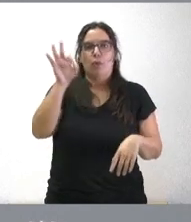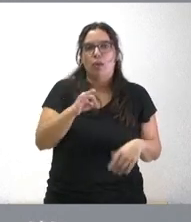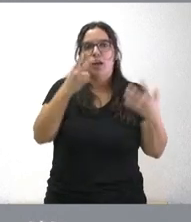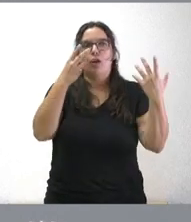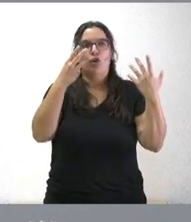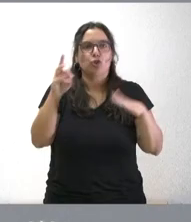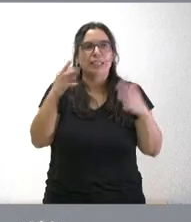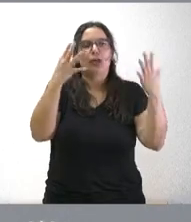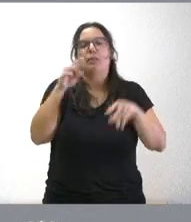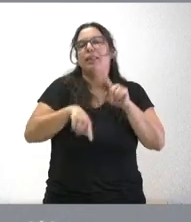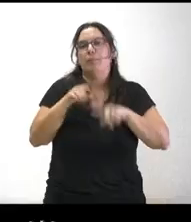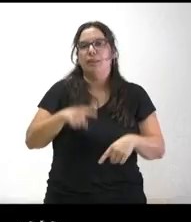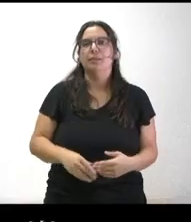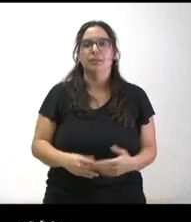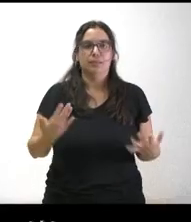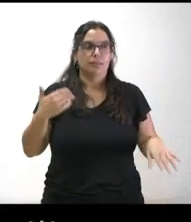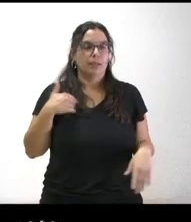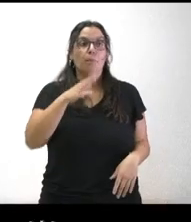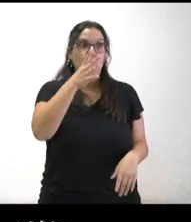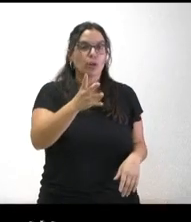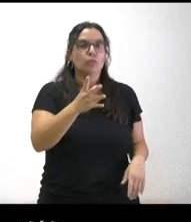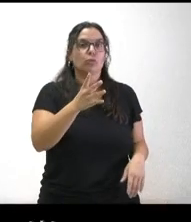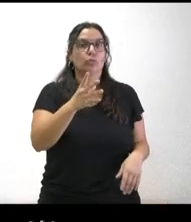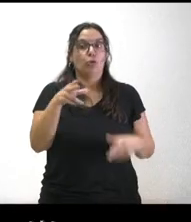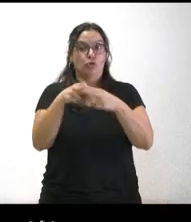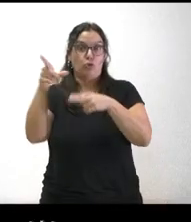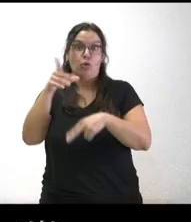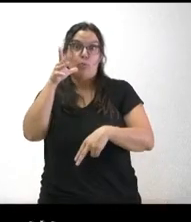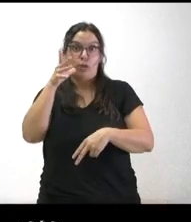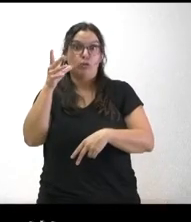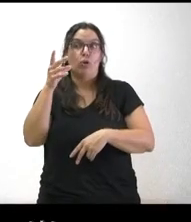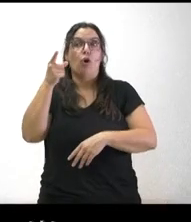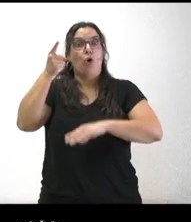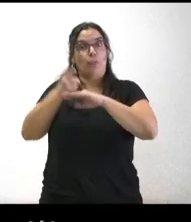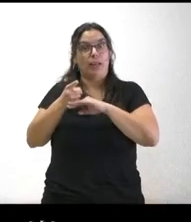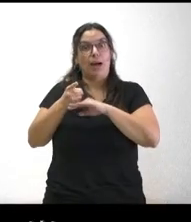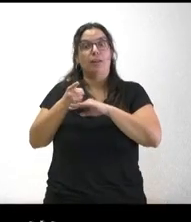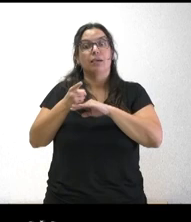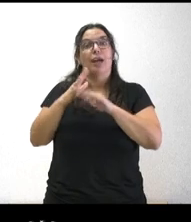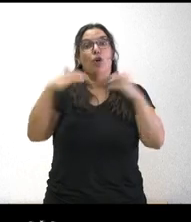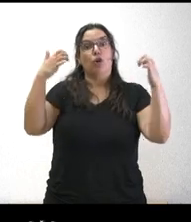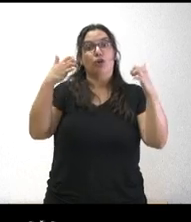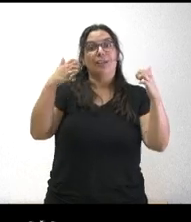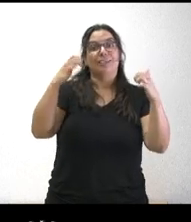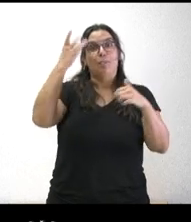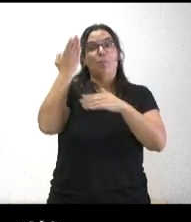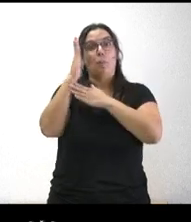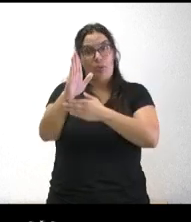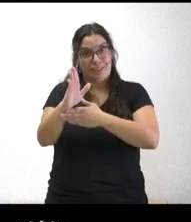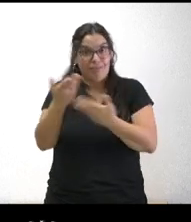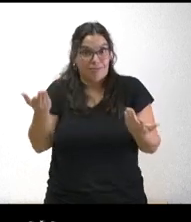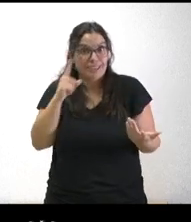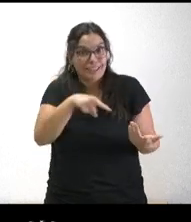% de lo que dijimos Pero por eso sus socios se han obligado a incluir esa propuesta de resolución ¿no?